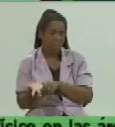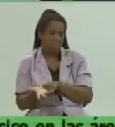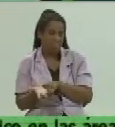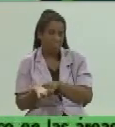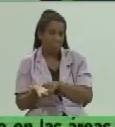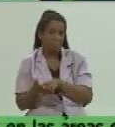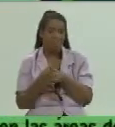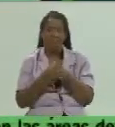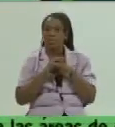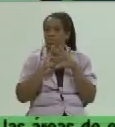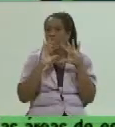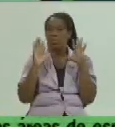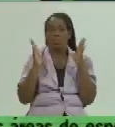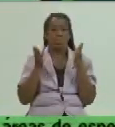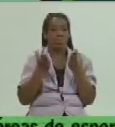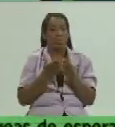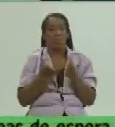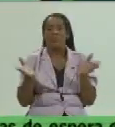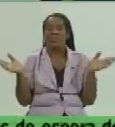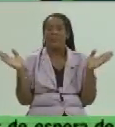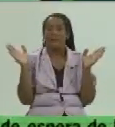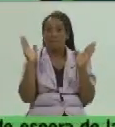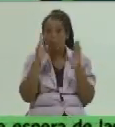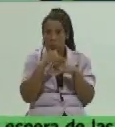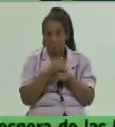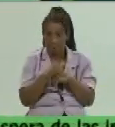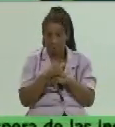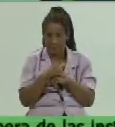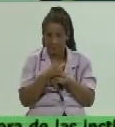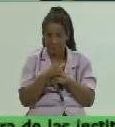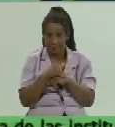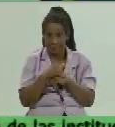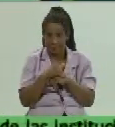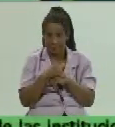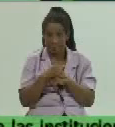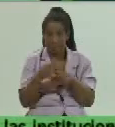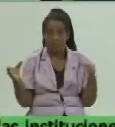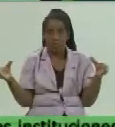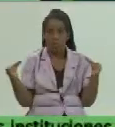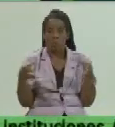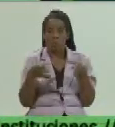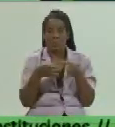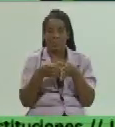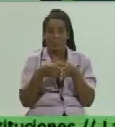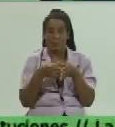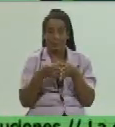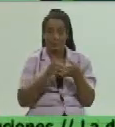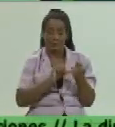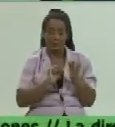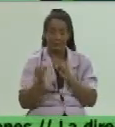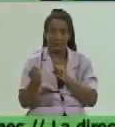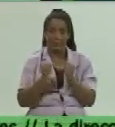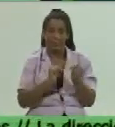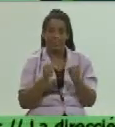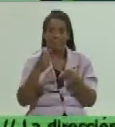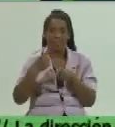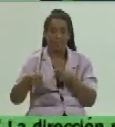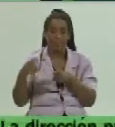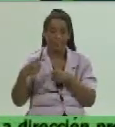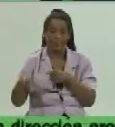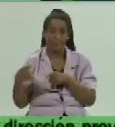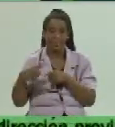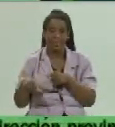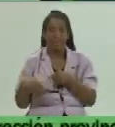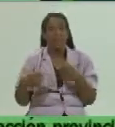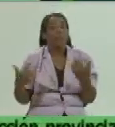y todas estas cuestiones si no hay un comité regulador para estas cuestiones y por